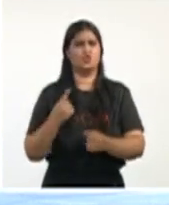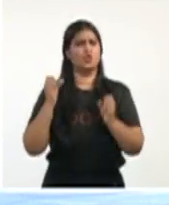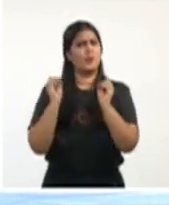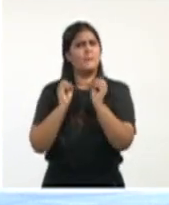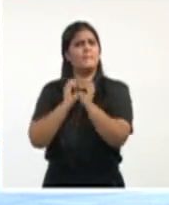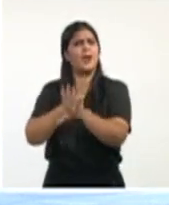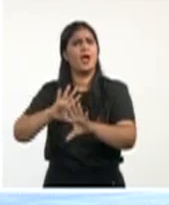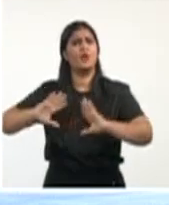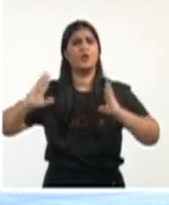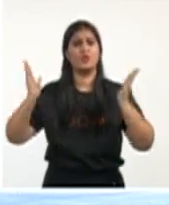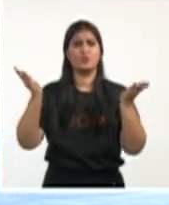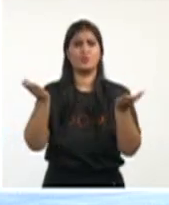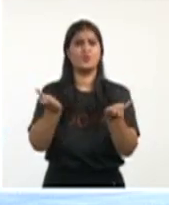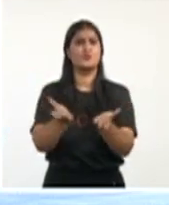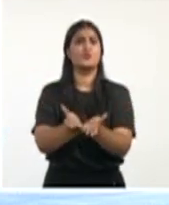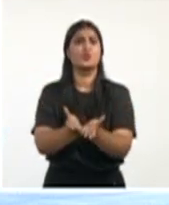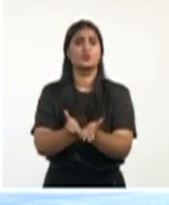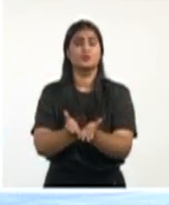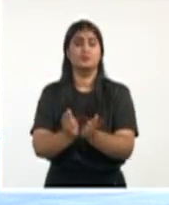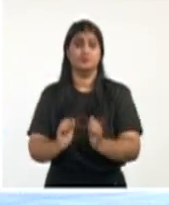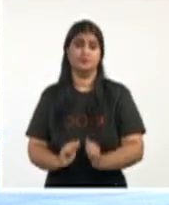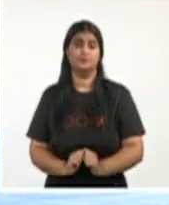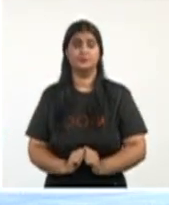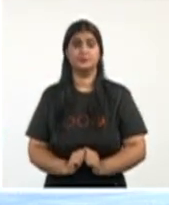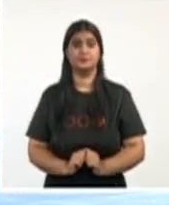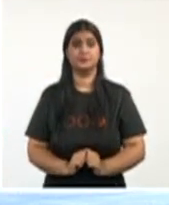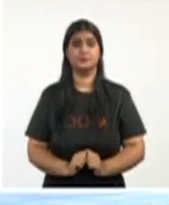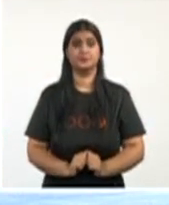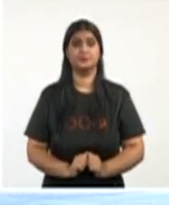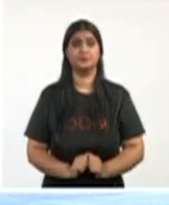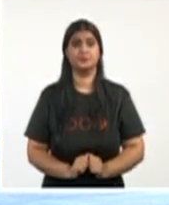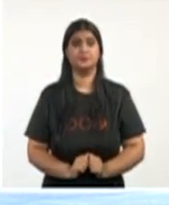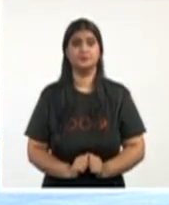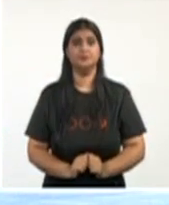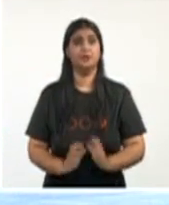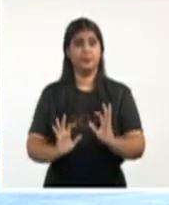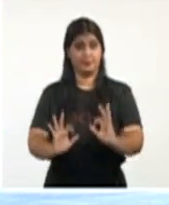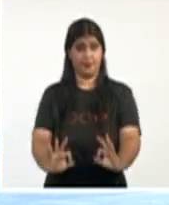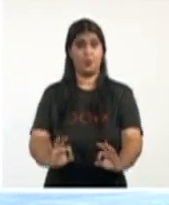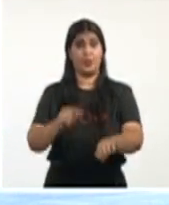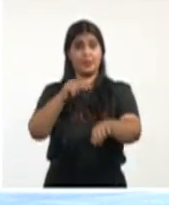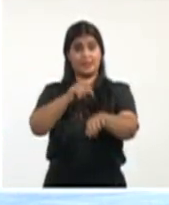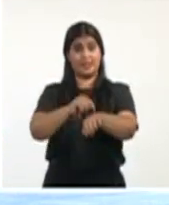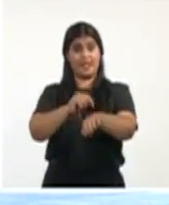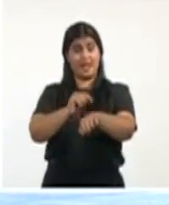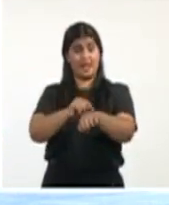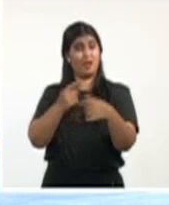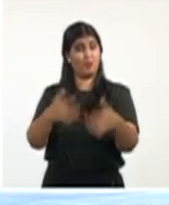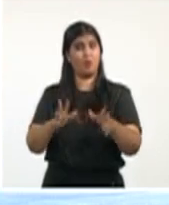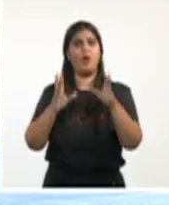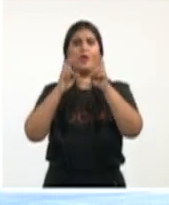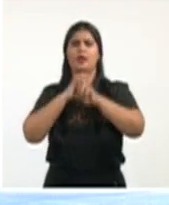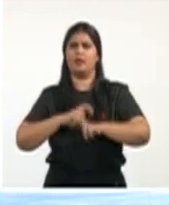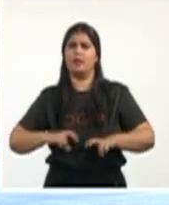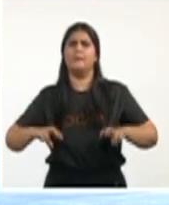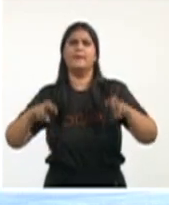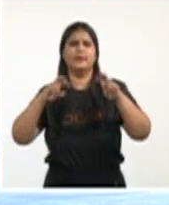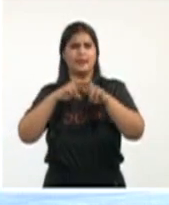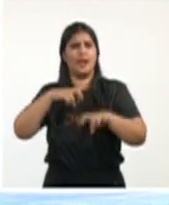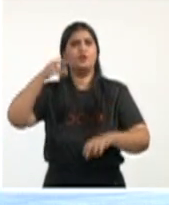que normalmente un gobierno está teniendo y por tanto ha impactado en las agendas